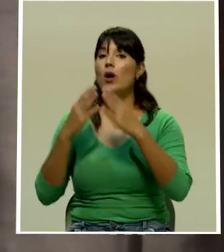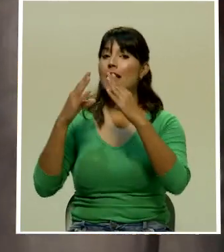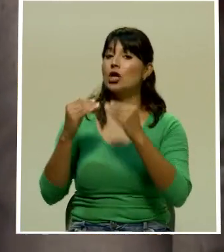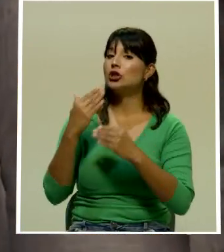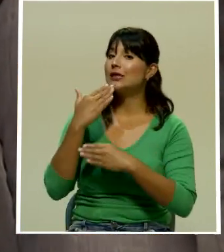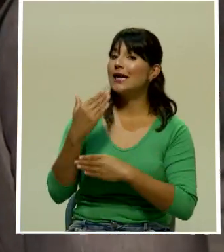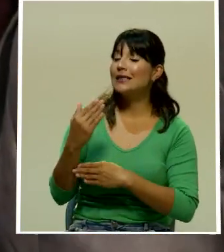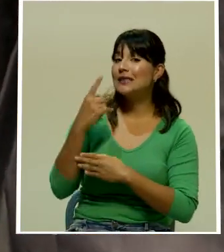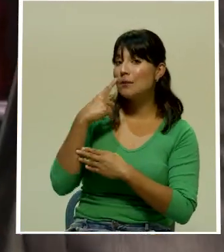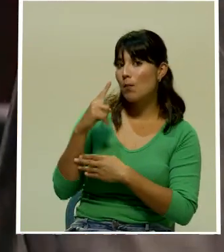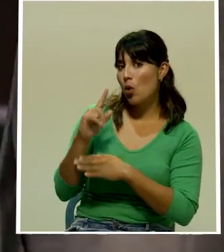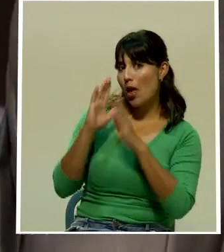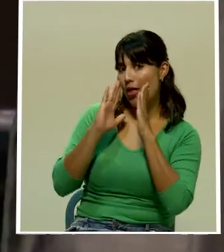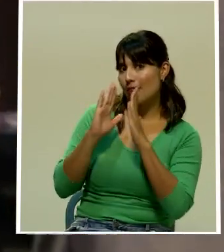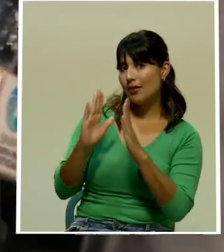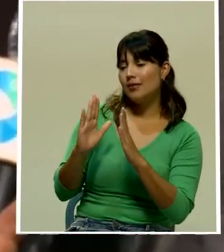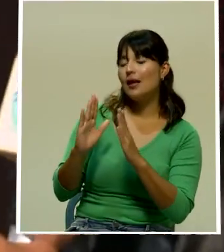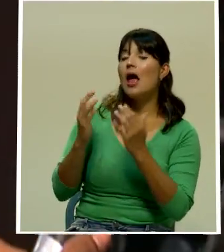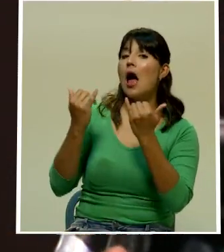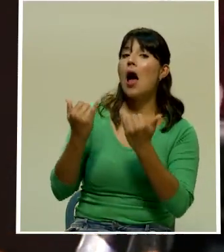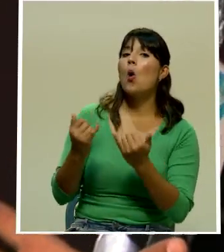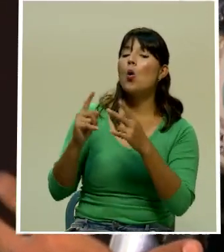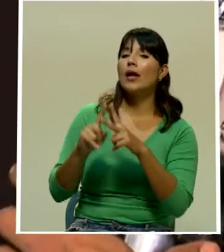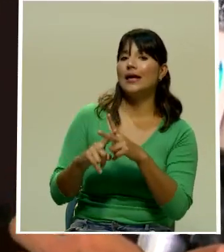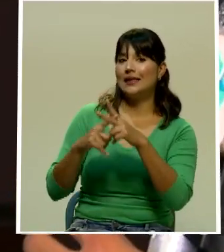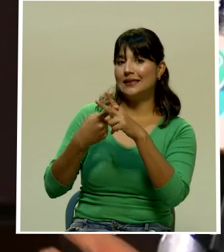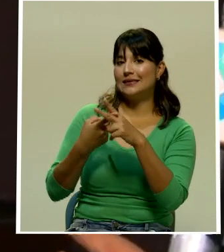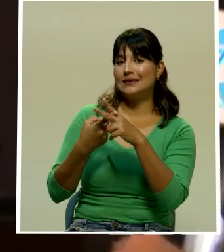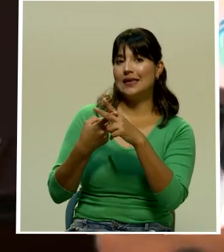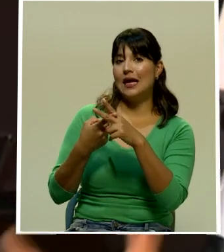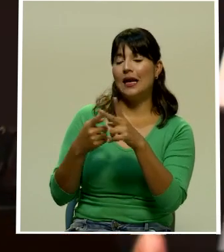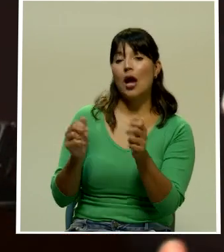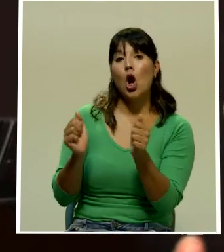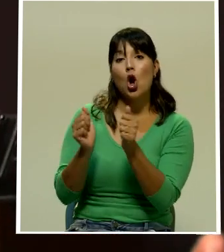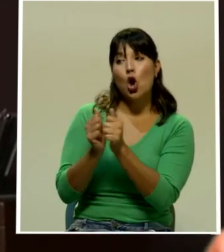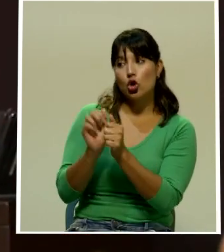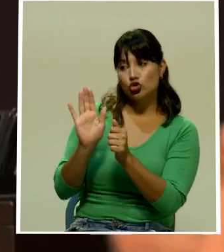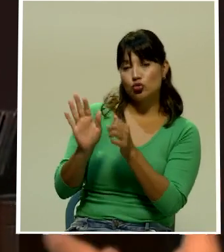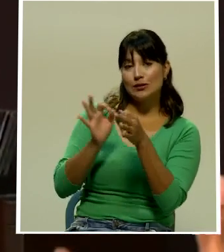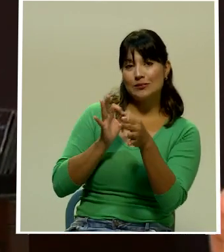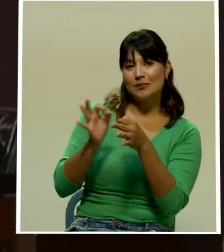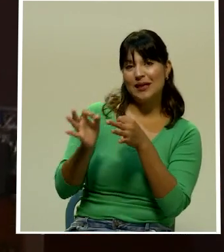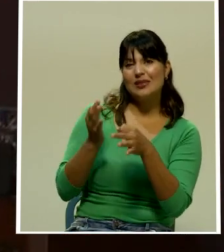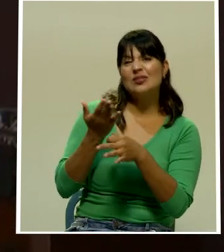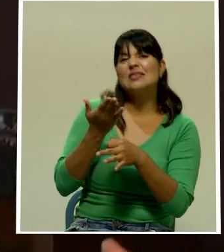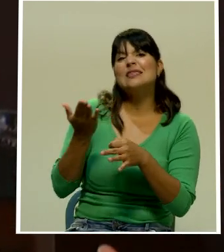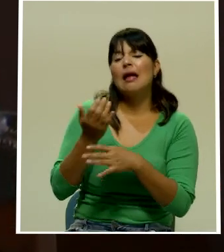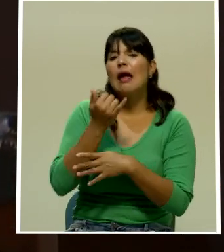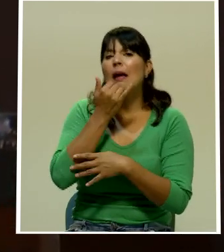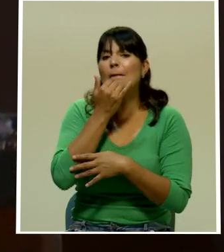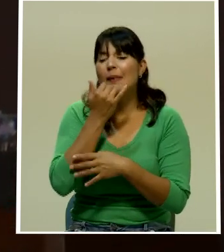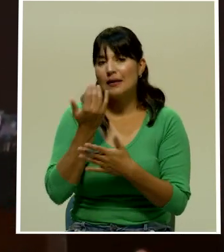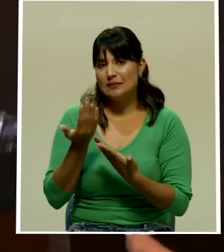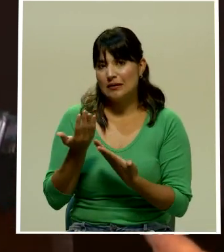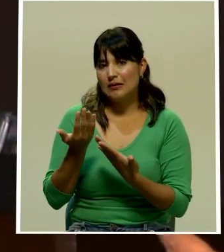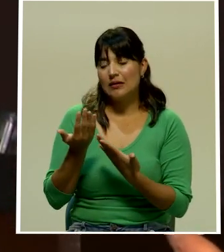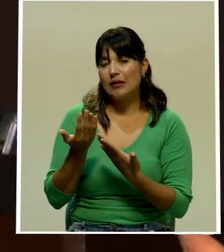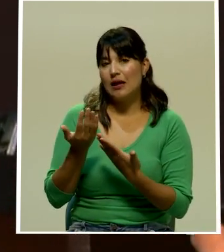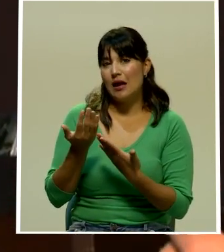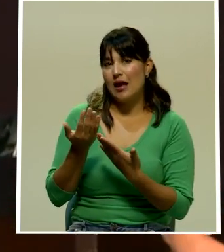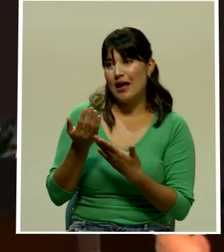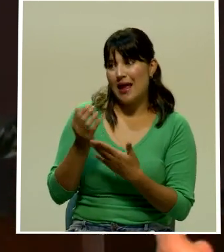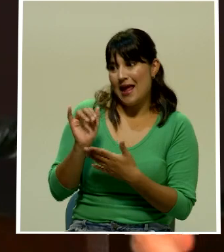gracias por atendernos. Iniciar con esa explicación. ¿Qué sucede en estos casos? ¿Cuál